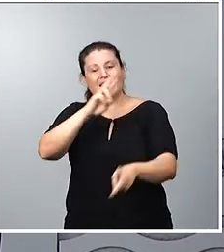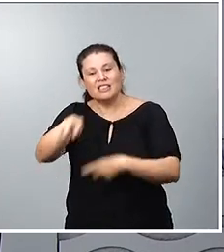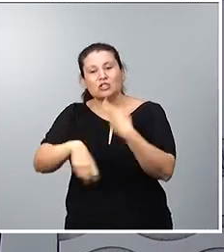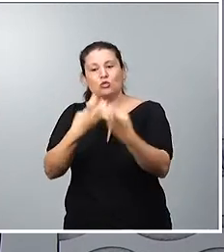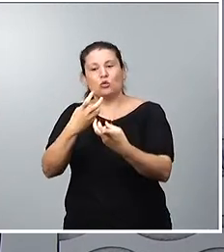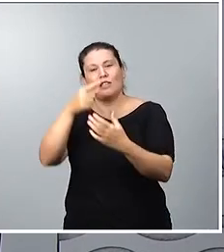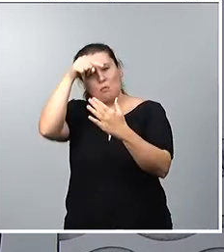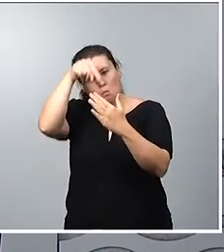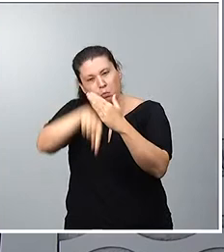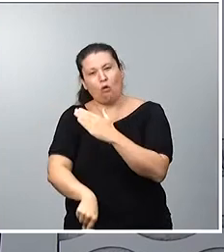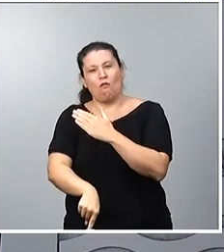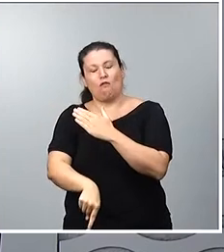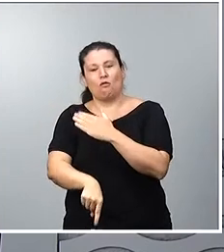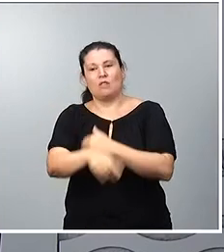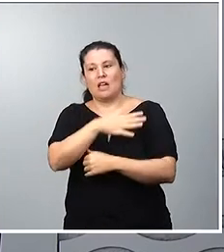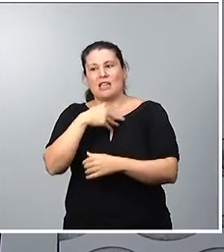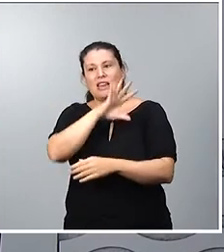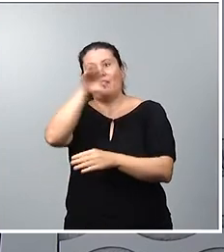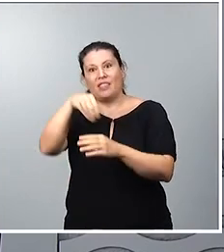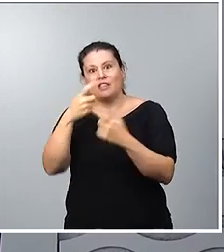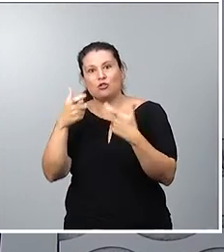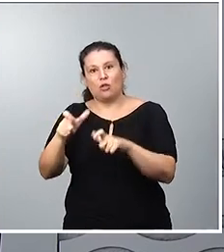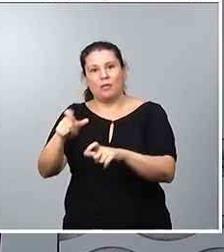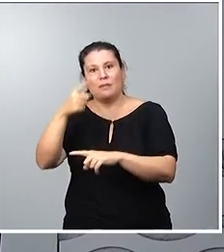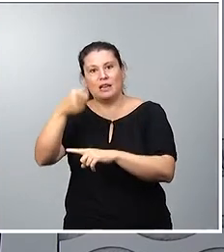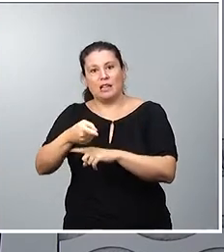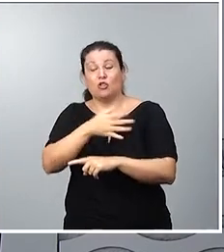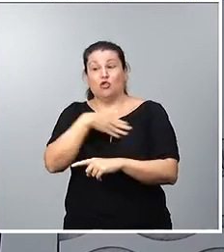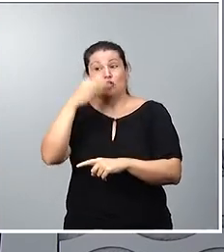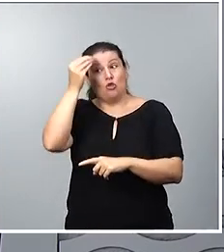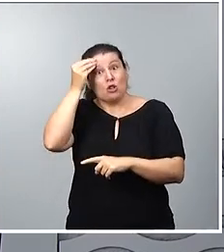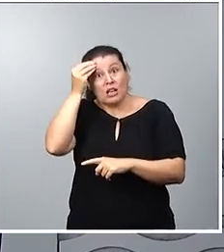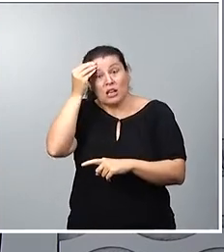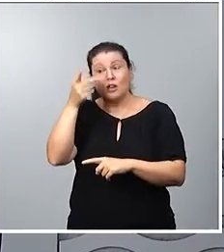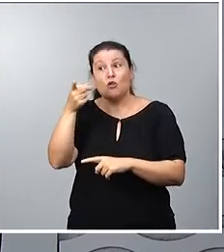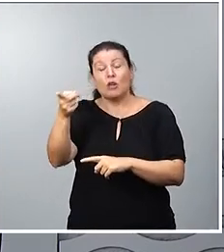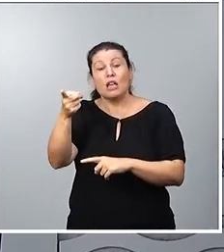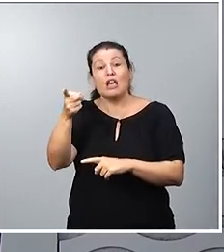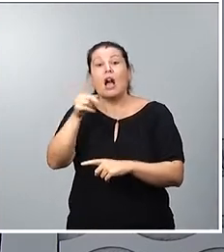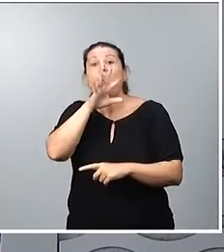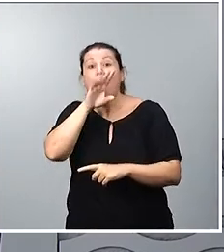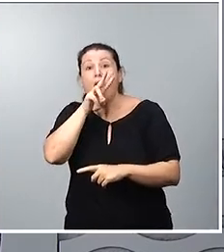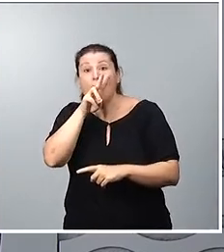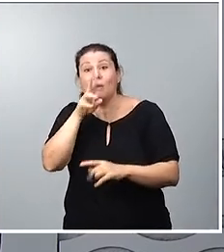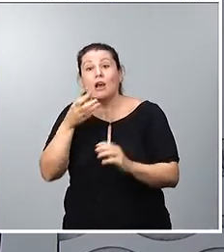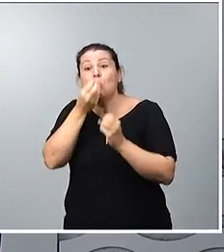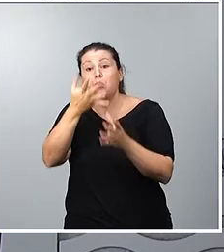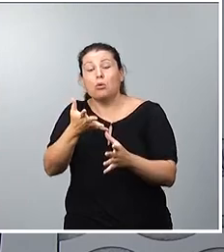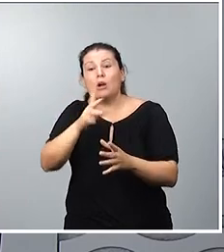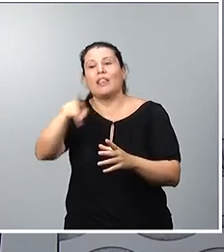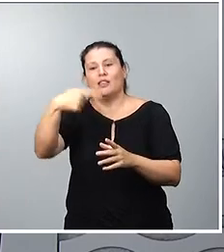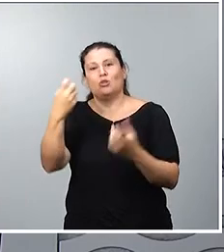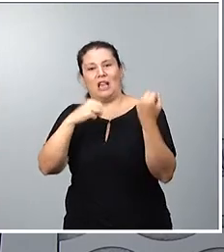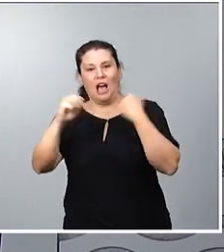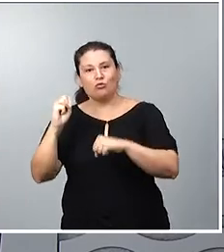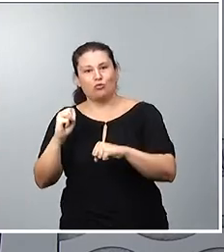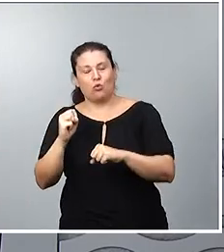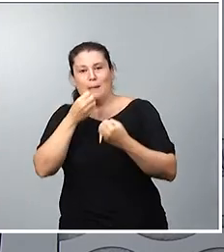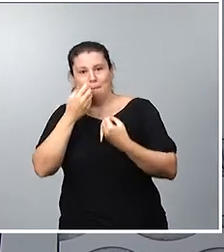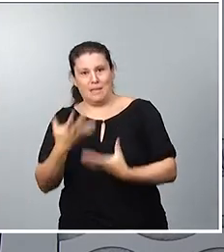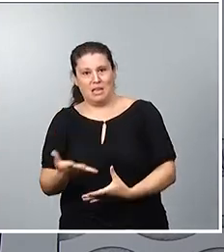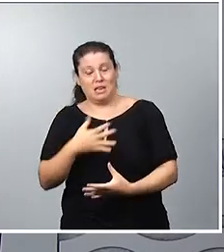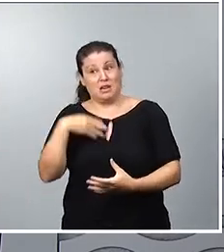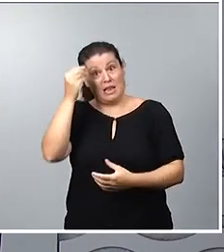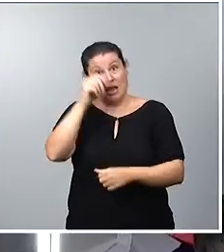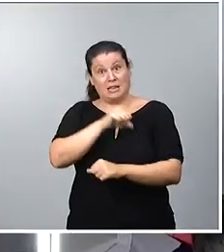Yo espero que los hechos acompañen, sigan a las palabras. Muchas gracias, ministro. Carlos.